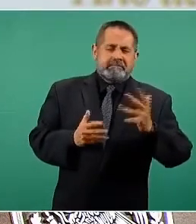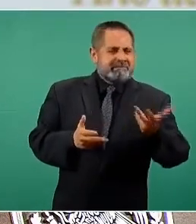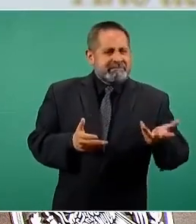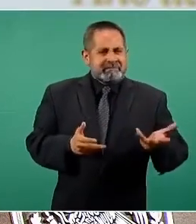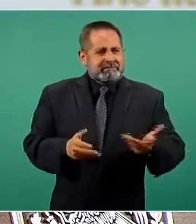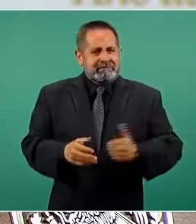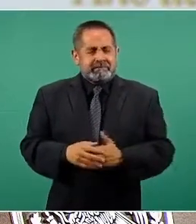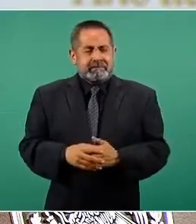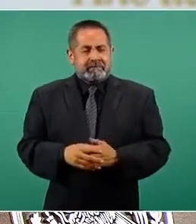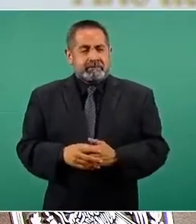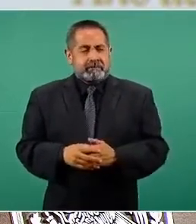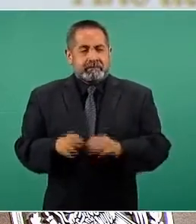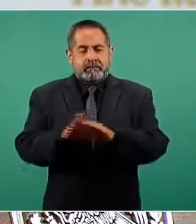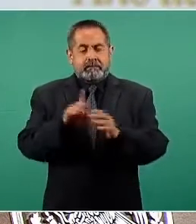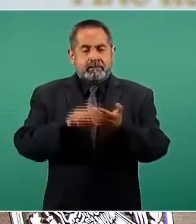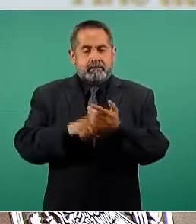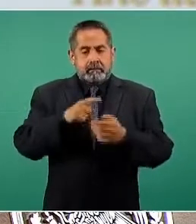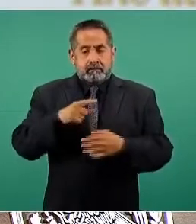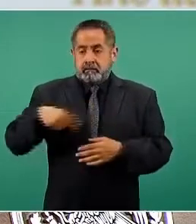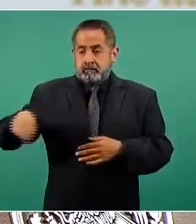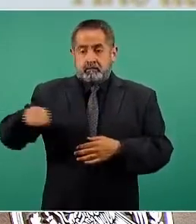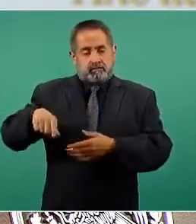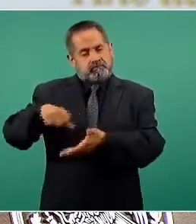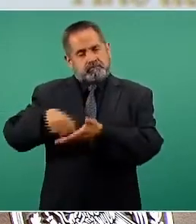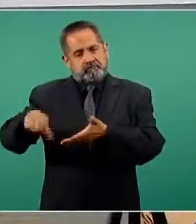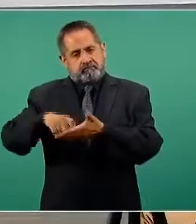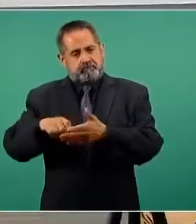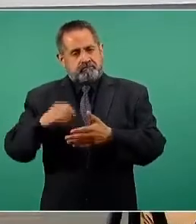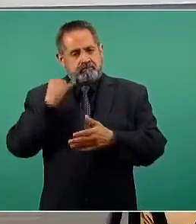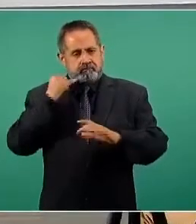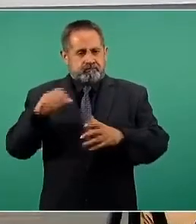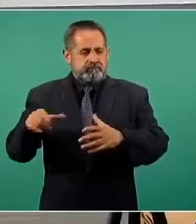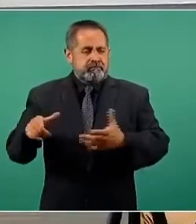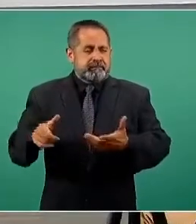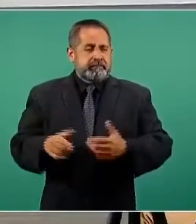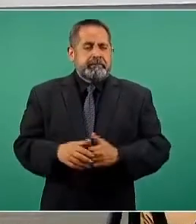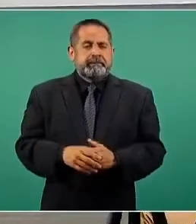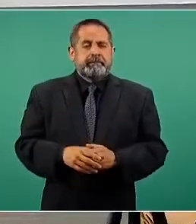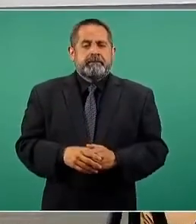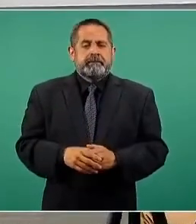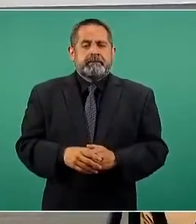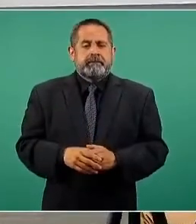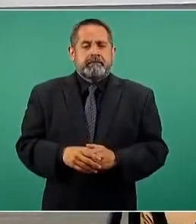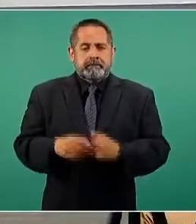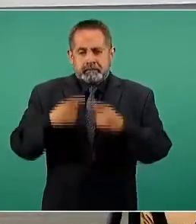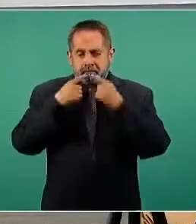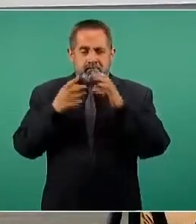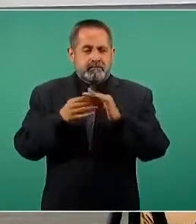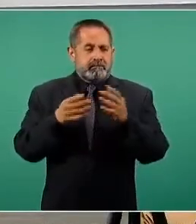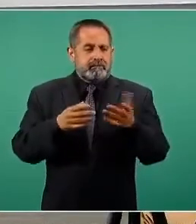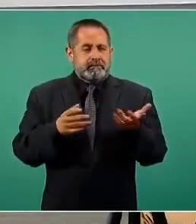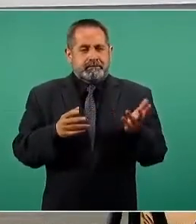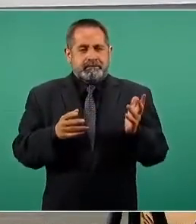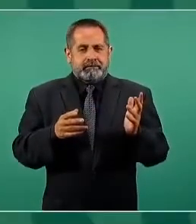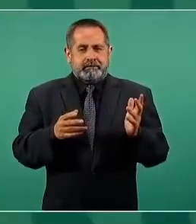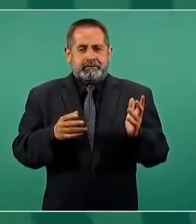Porque al comprar el jugo, sea natural o no,